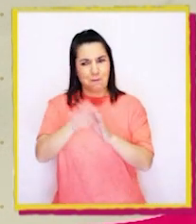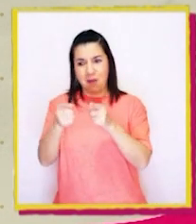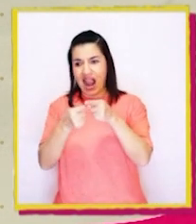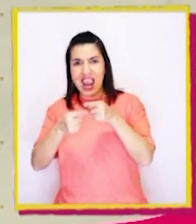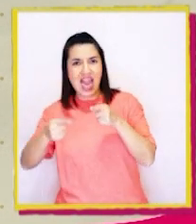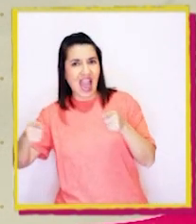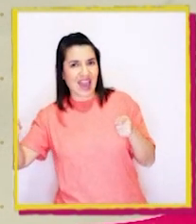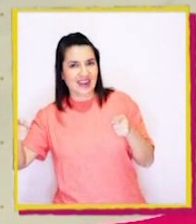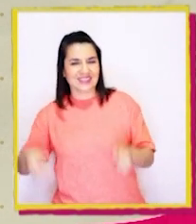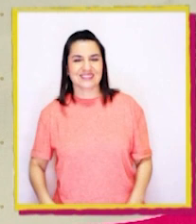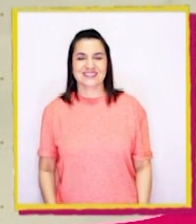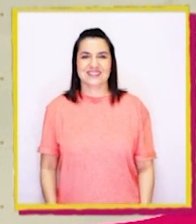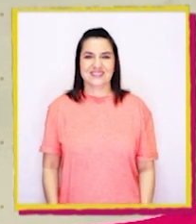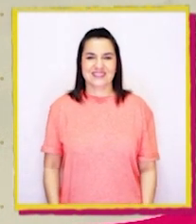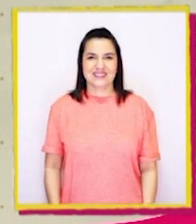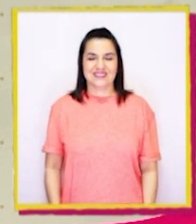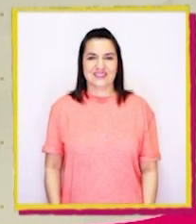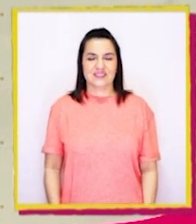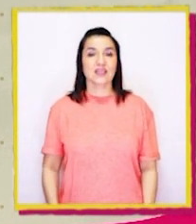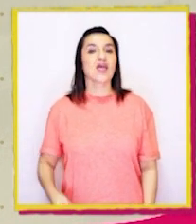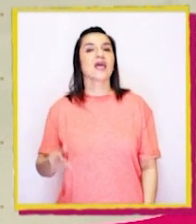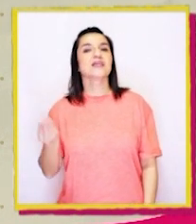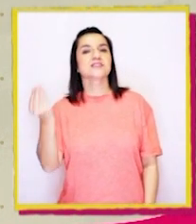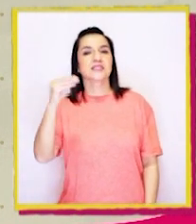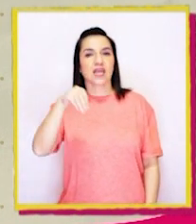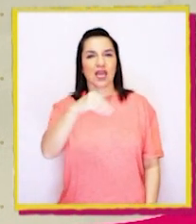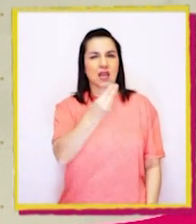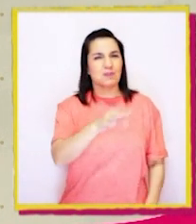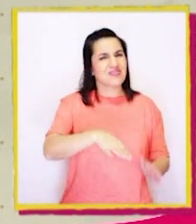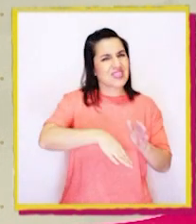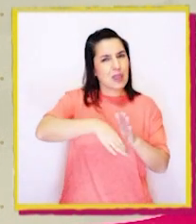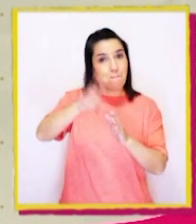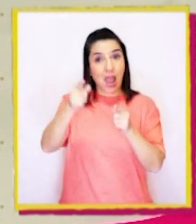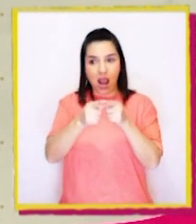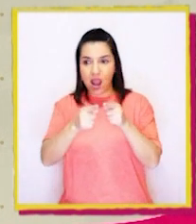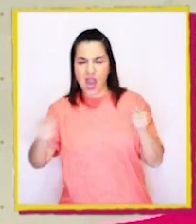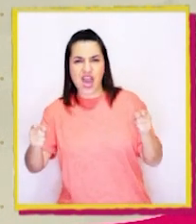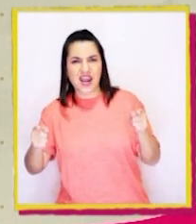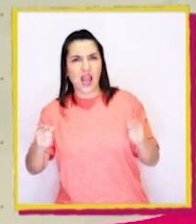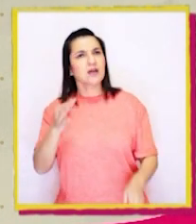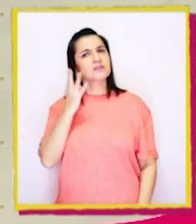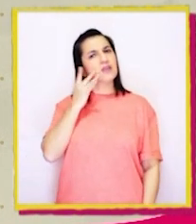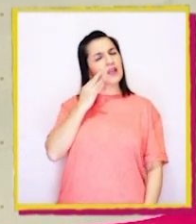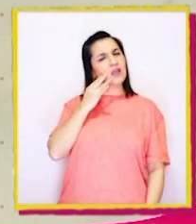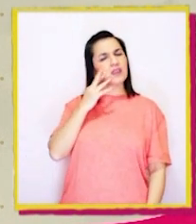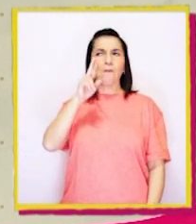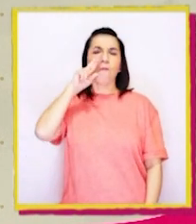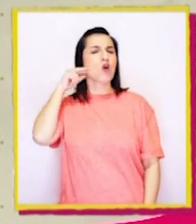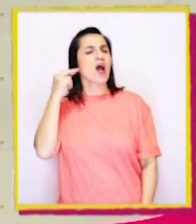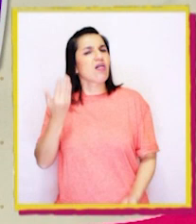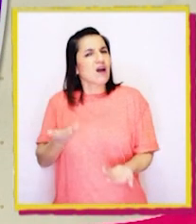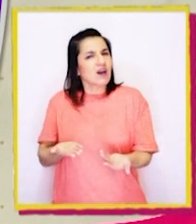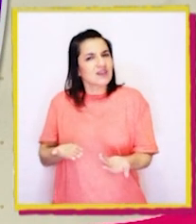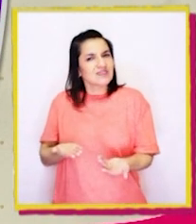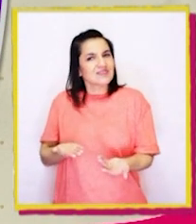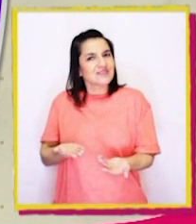que la amarilla. ¿Y qué serpiente es la más larga? ¿La celeste o la morada?